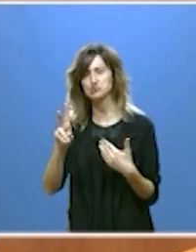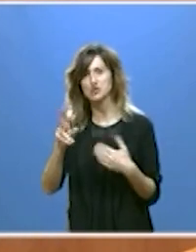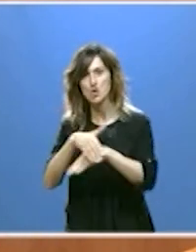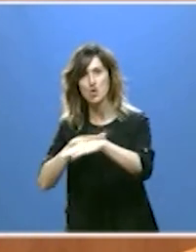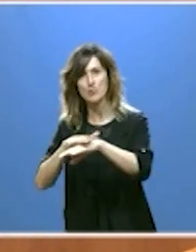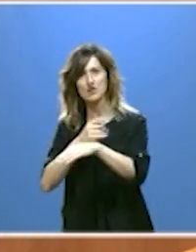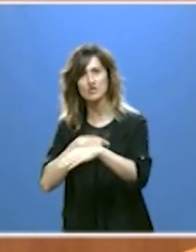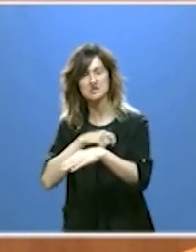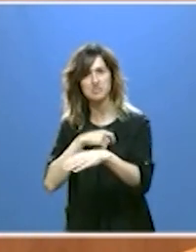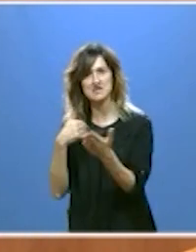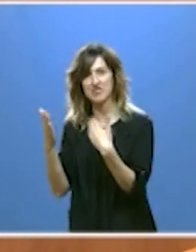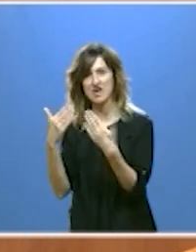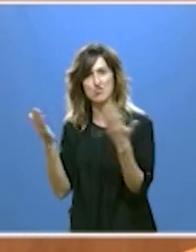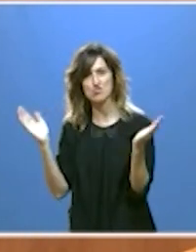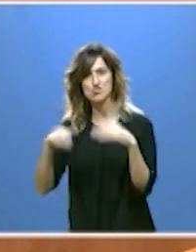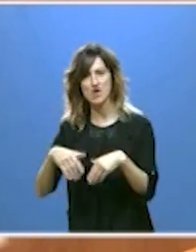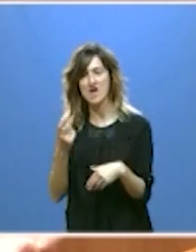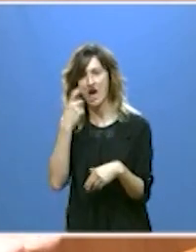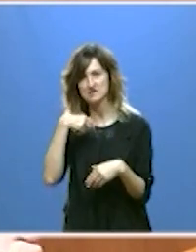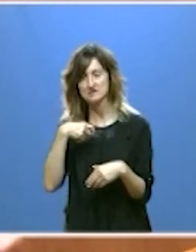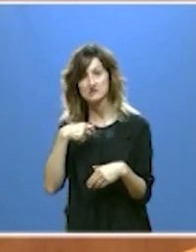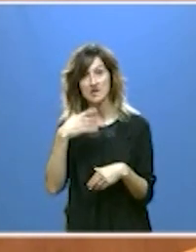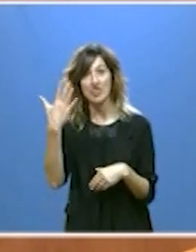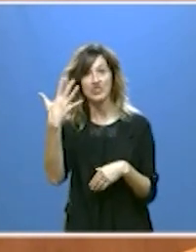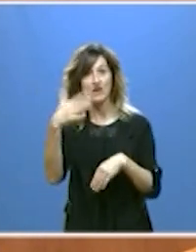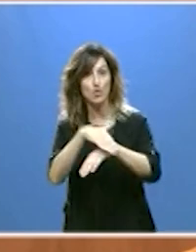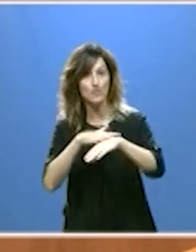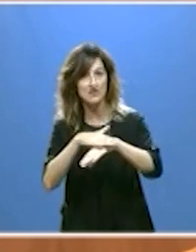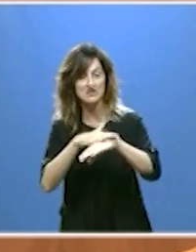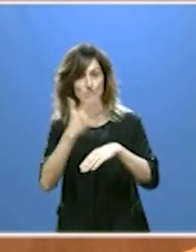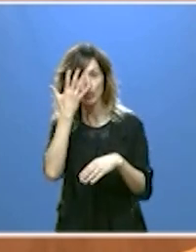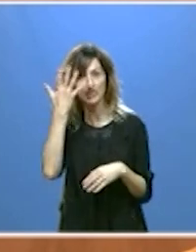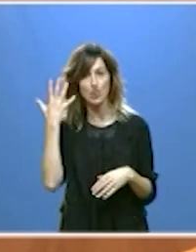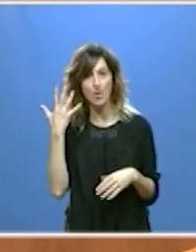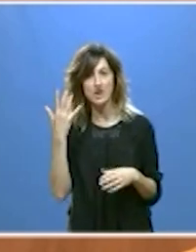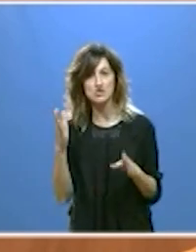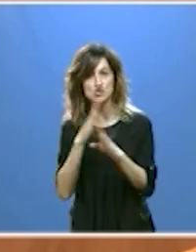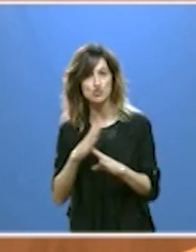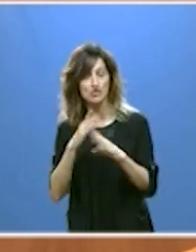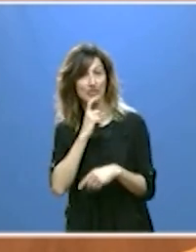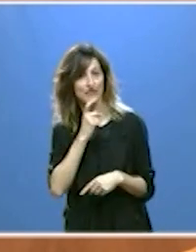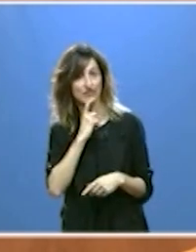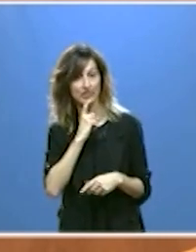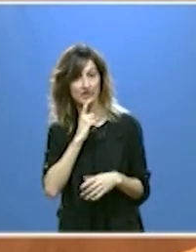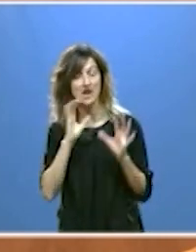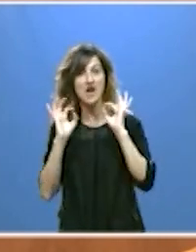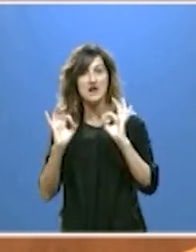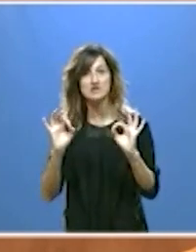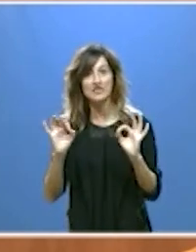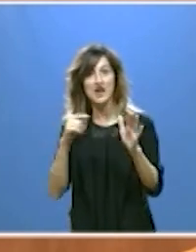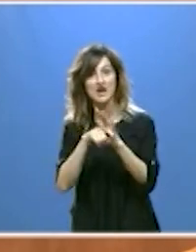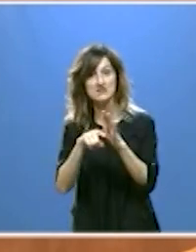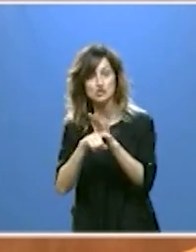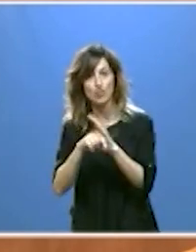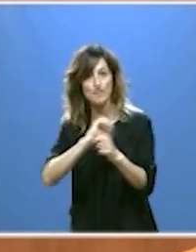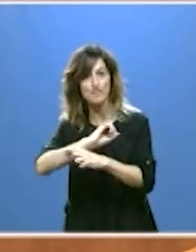del Gobierno de la Nación. Con cinco ministros en cinco años es difícil, especialmente en la gestión